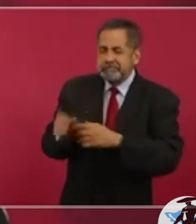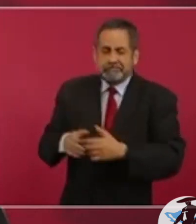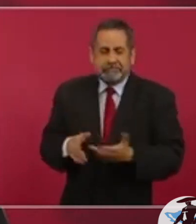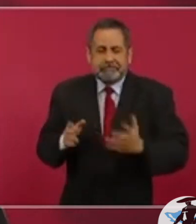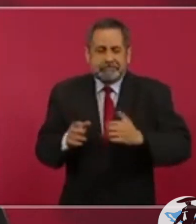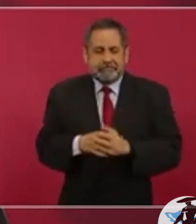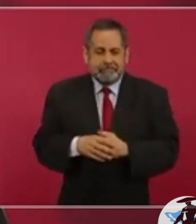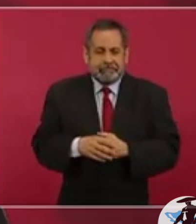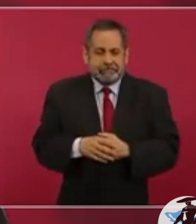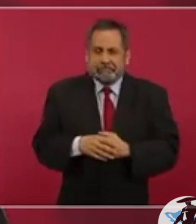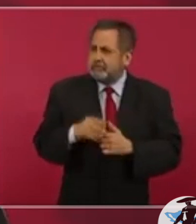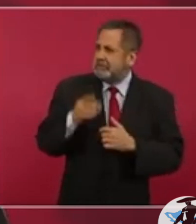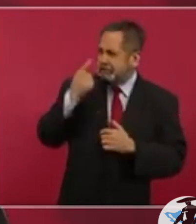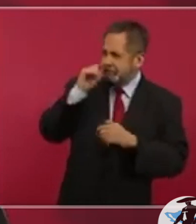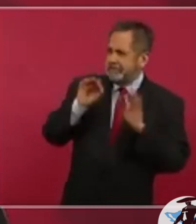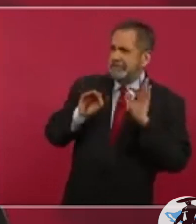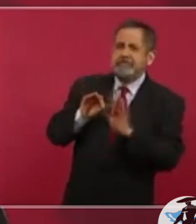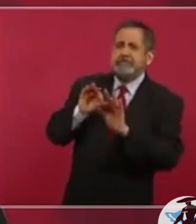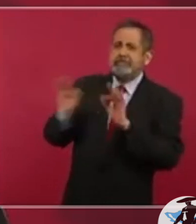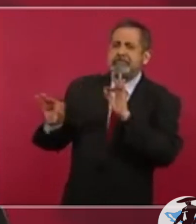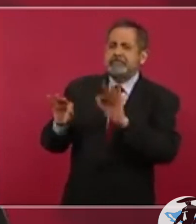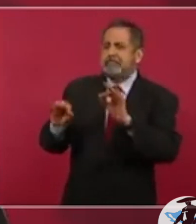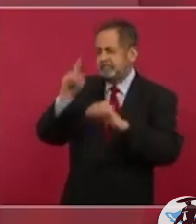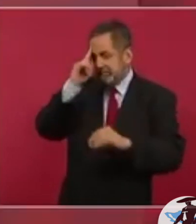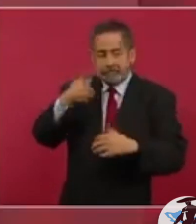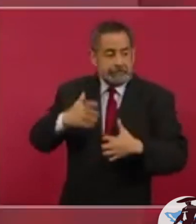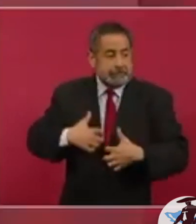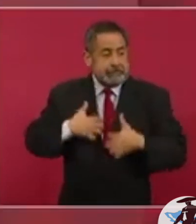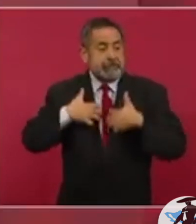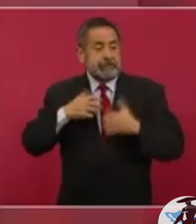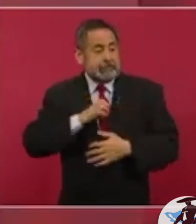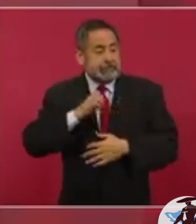despertar odios, la gente